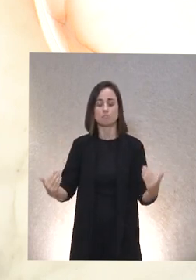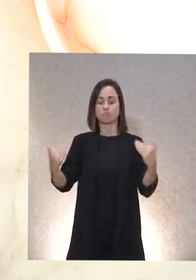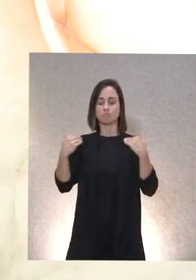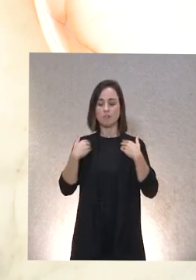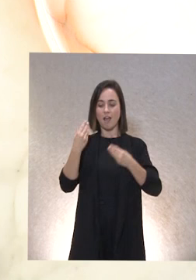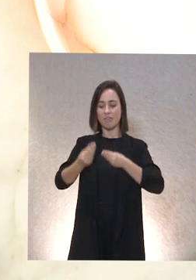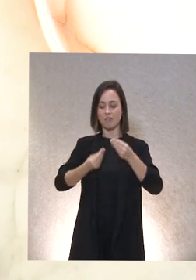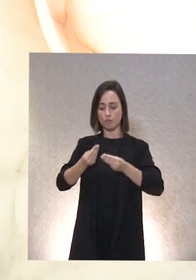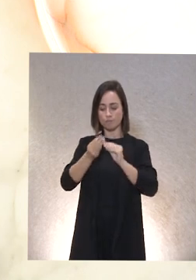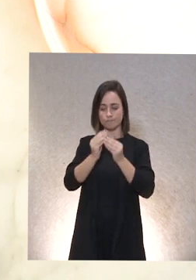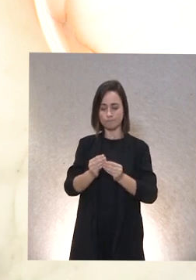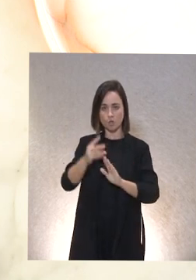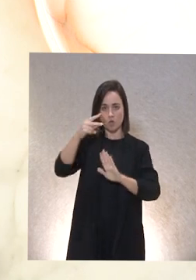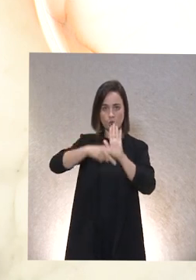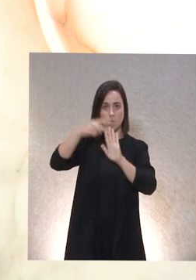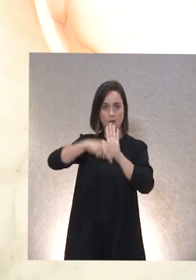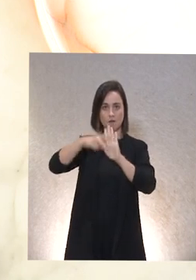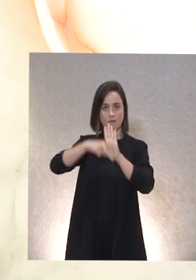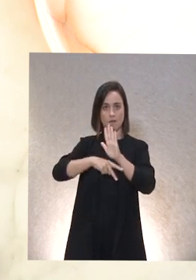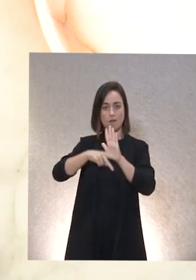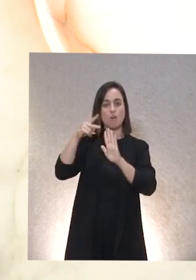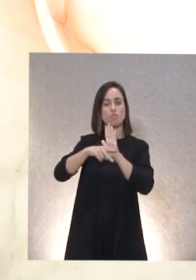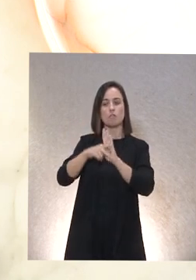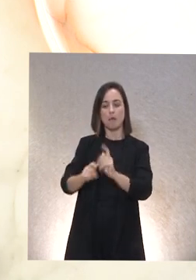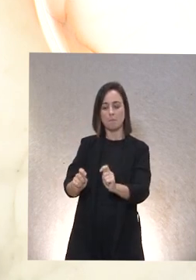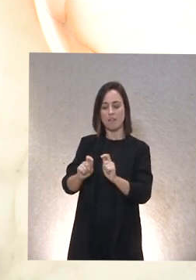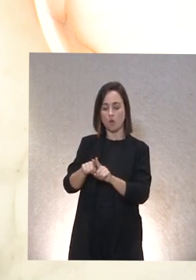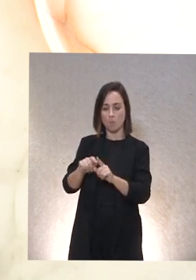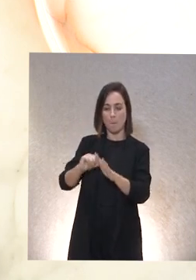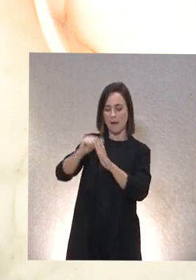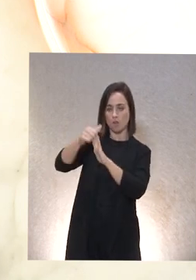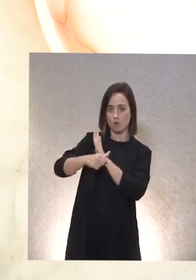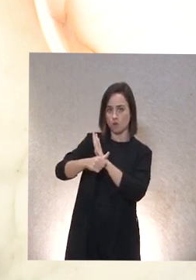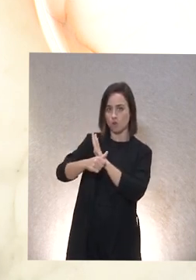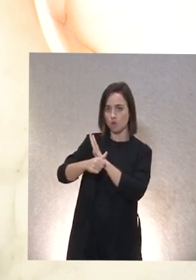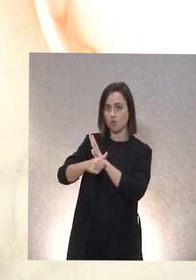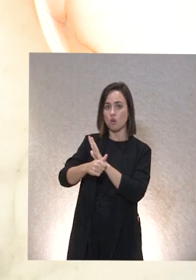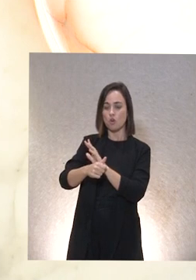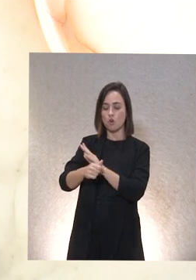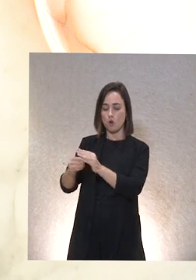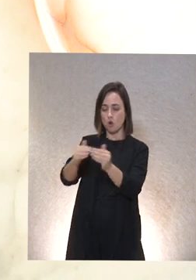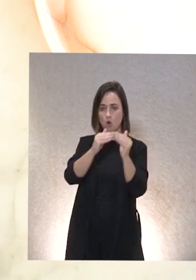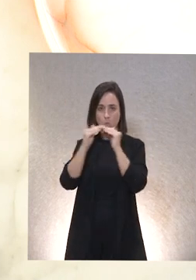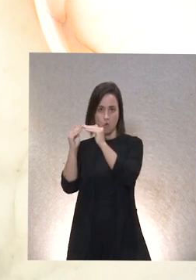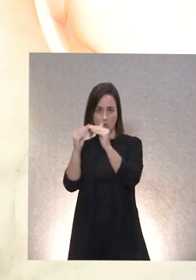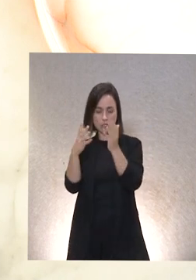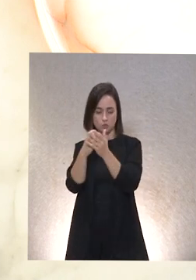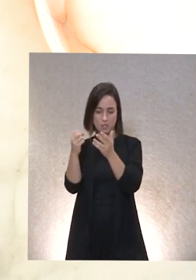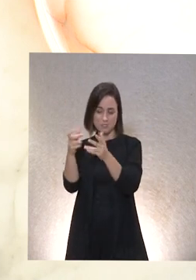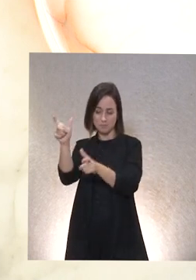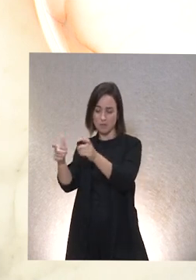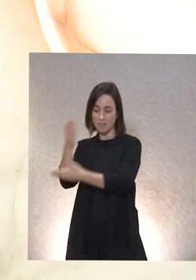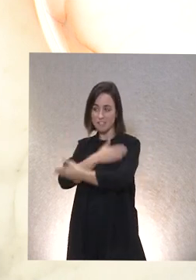una normativa que nos sirva de marco común a toda la sociedad a las personas con discapacidad pues